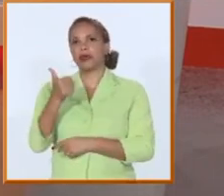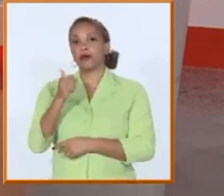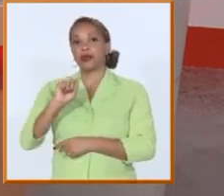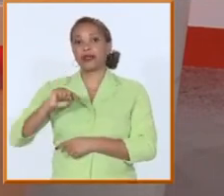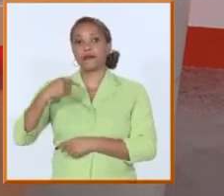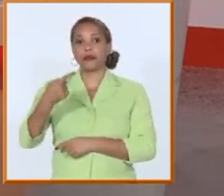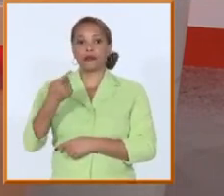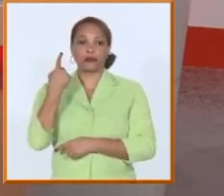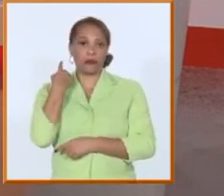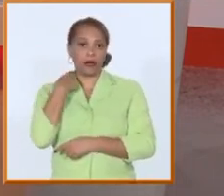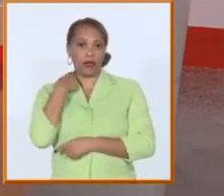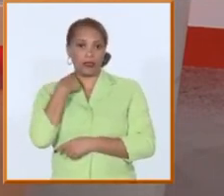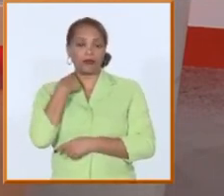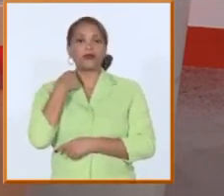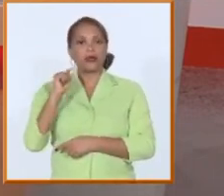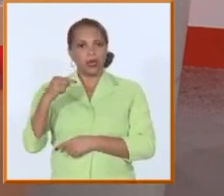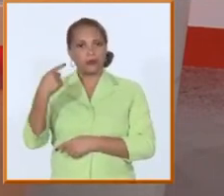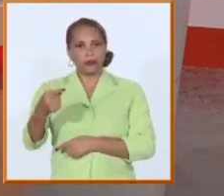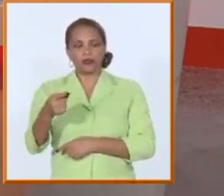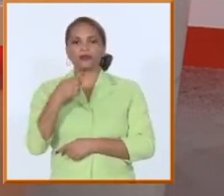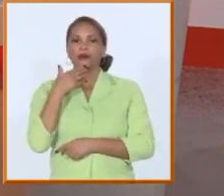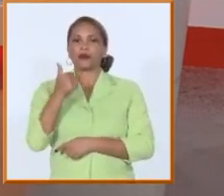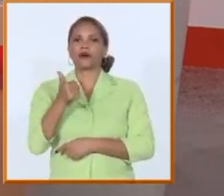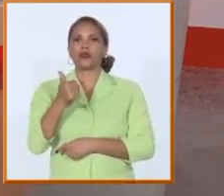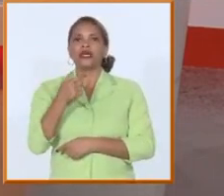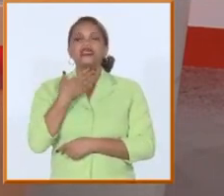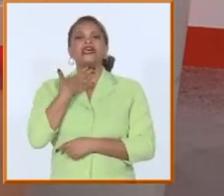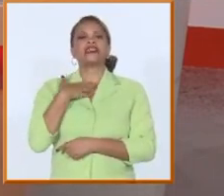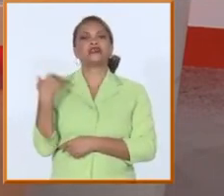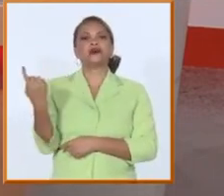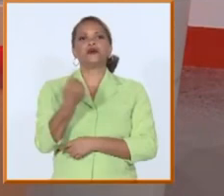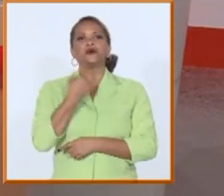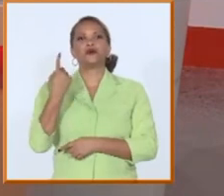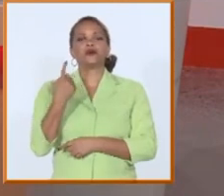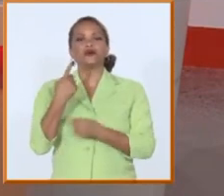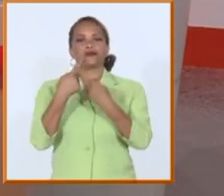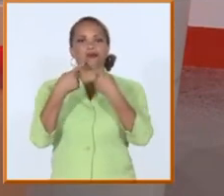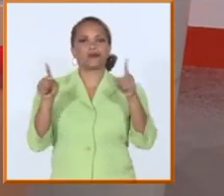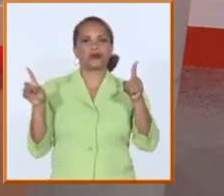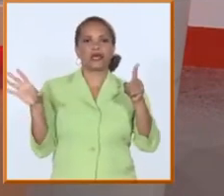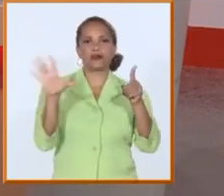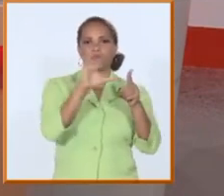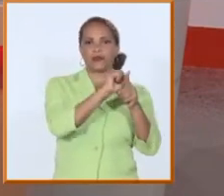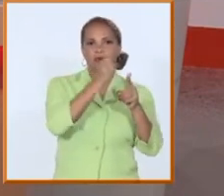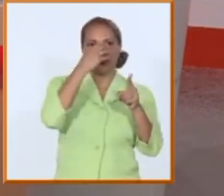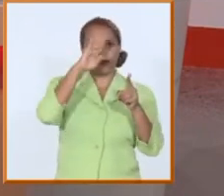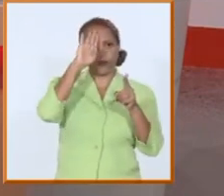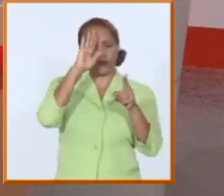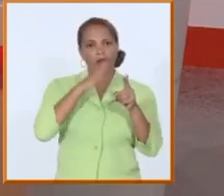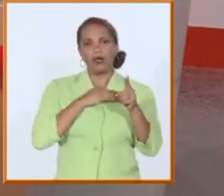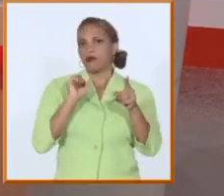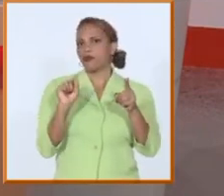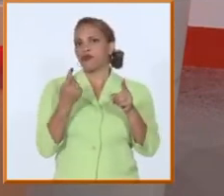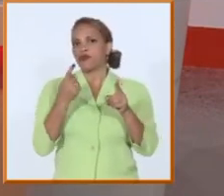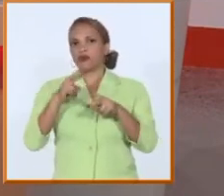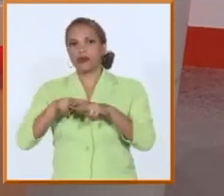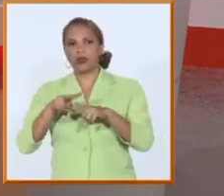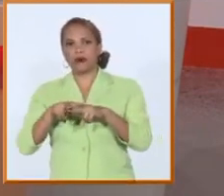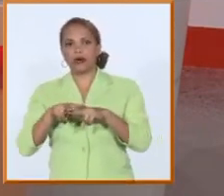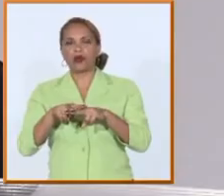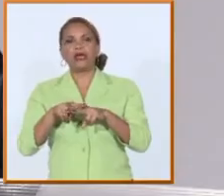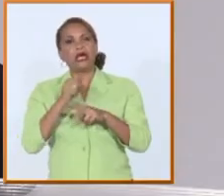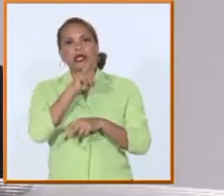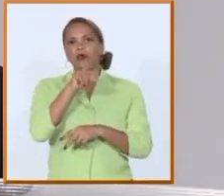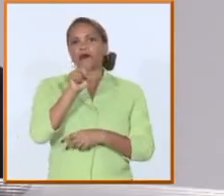año y la expectativa nuestra nuestro deseo es generalizarlo en cuanto se pueda nosotros pensamos que sería mejor hacerlo en el 2025